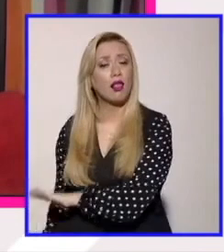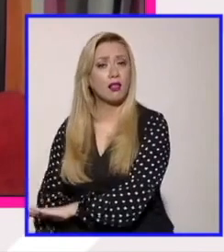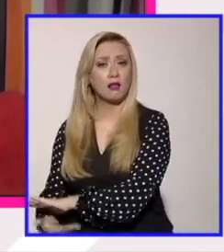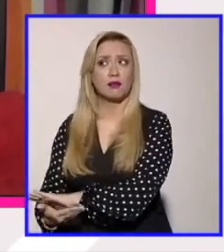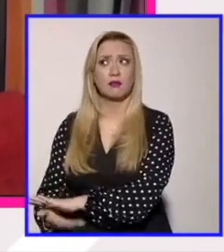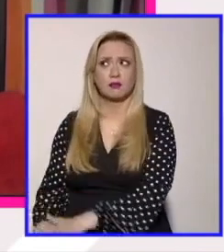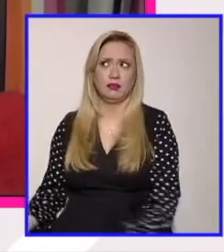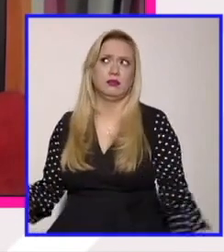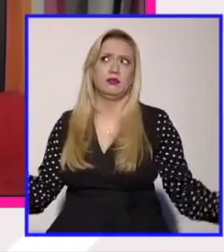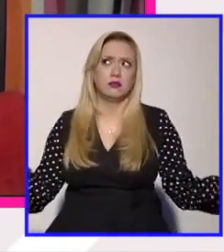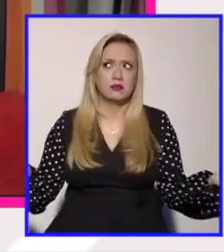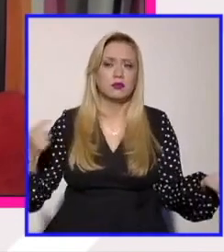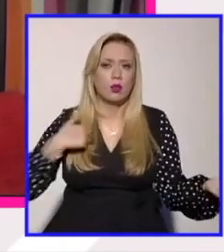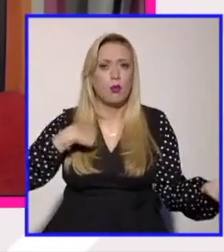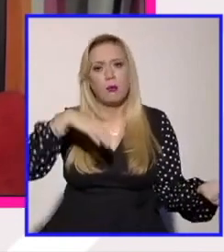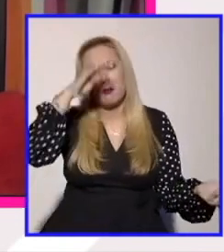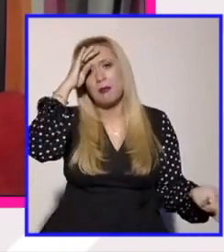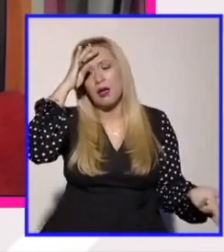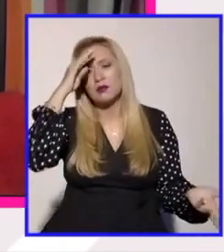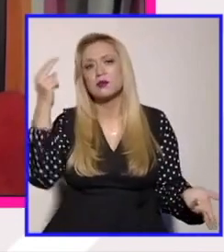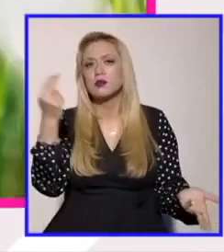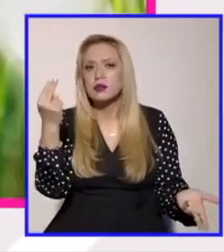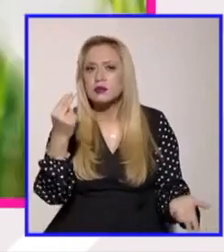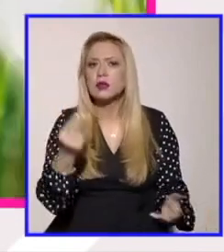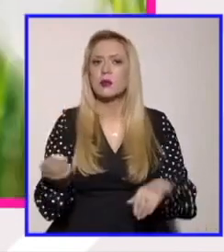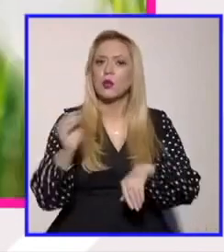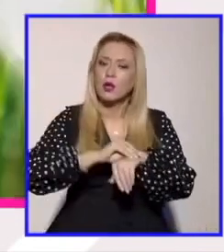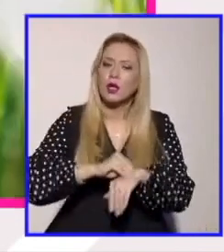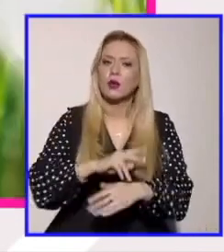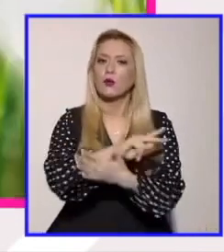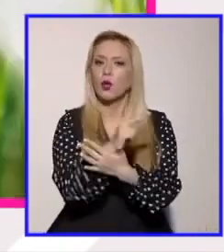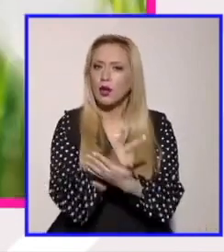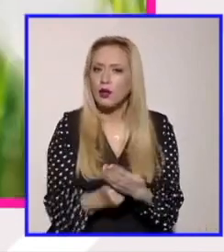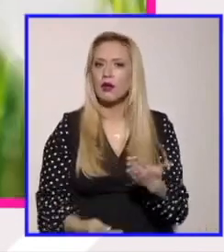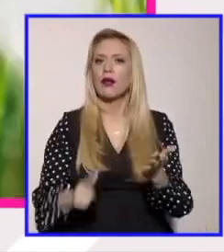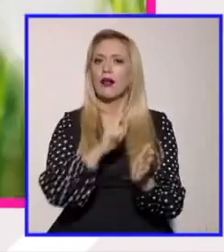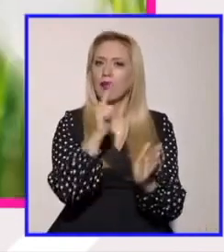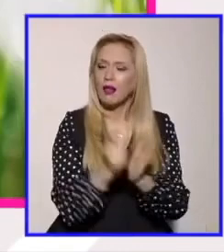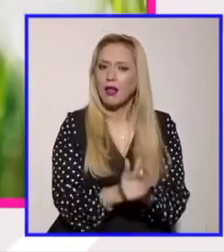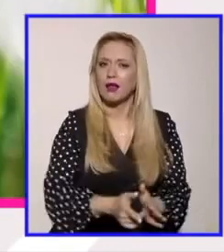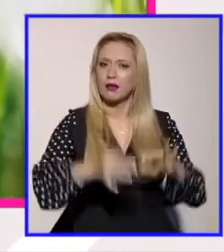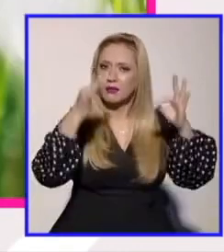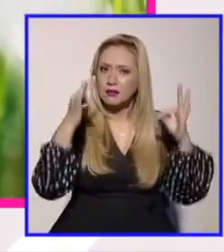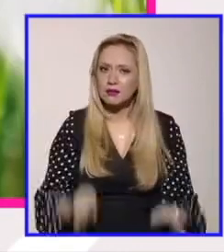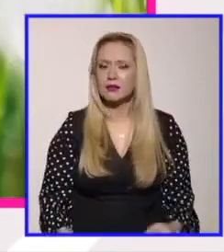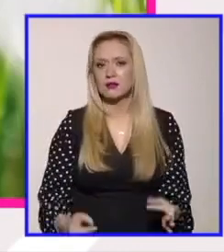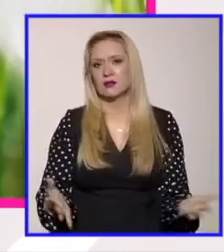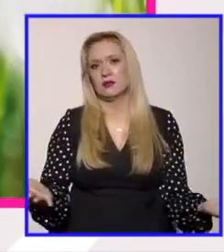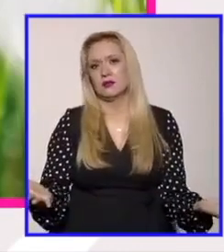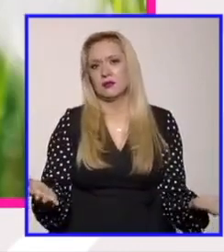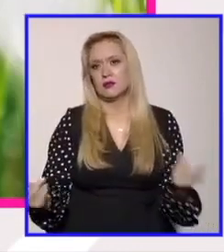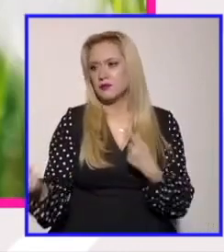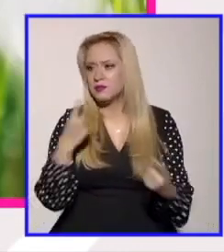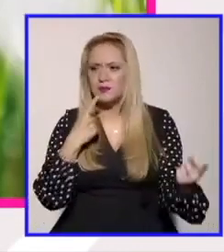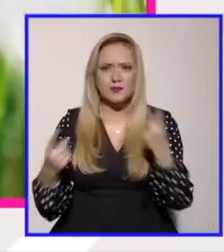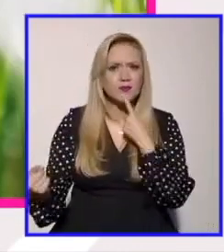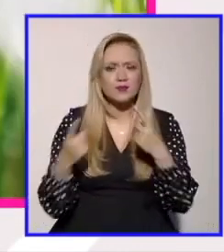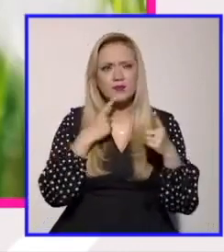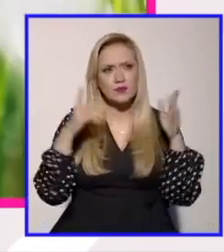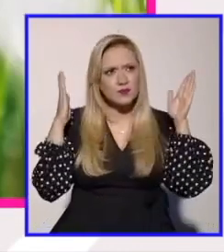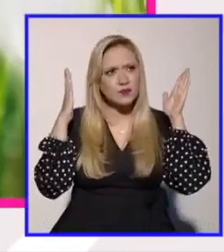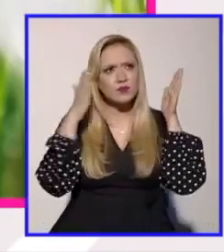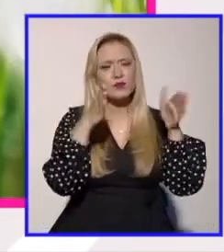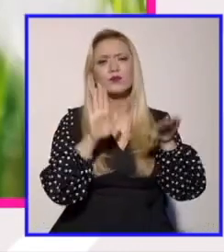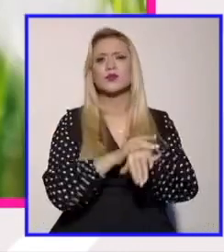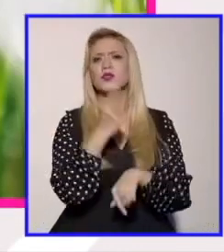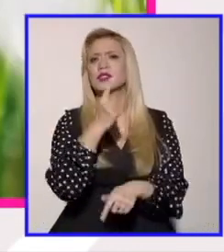concretas sobre políticas públicas concretas y creo que podríamos tener una discusión muy concreta sobre ciertas políticas